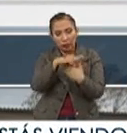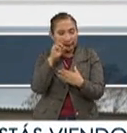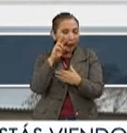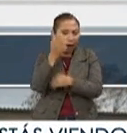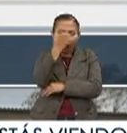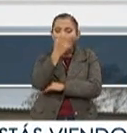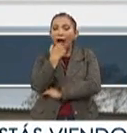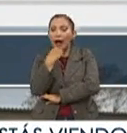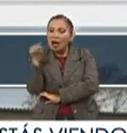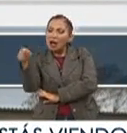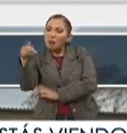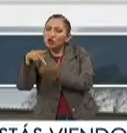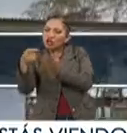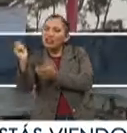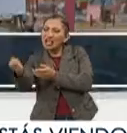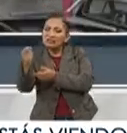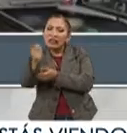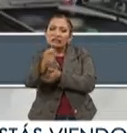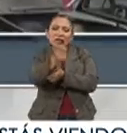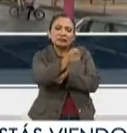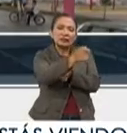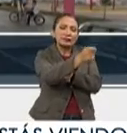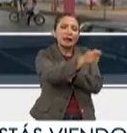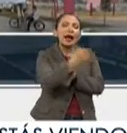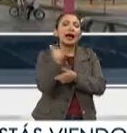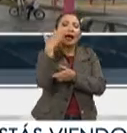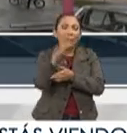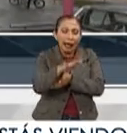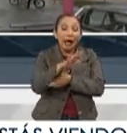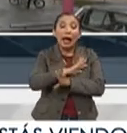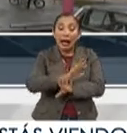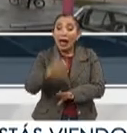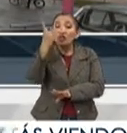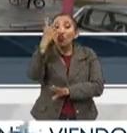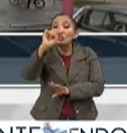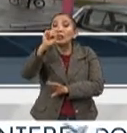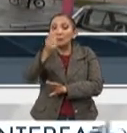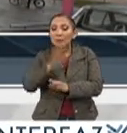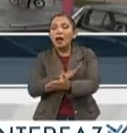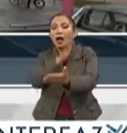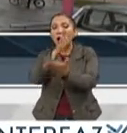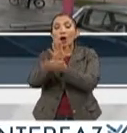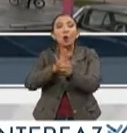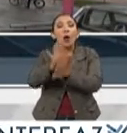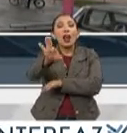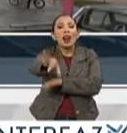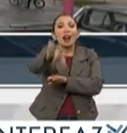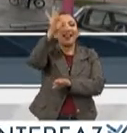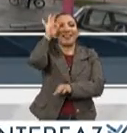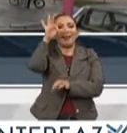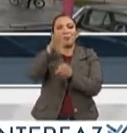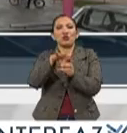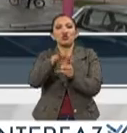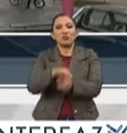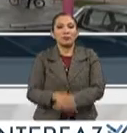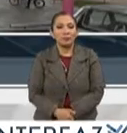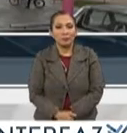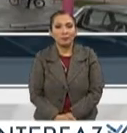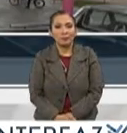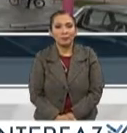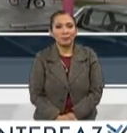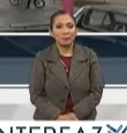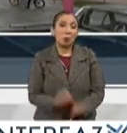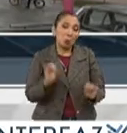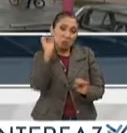ellos puedan saber de manera informada cuáles son estos proyectos y el 2 de septiembre ya tengan muy claro cuál es la opción por la que quieren votar